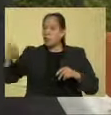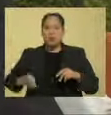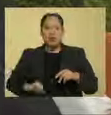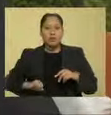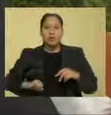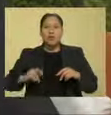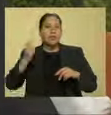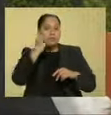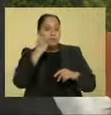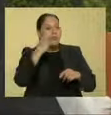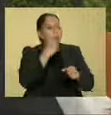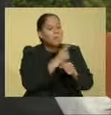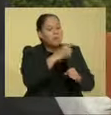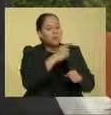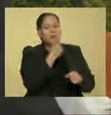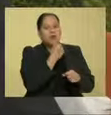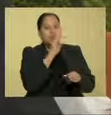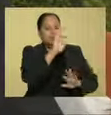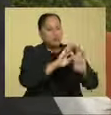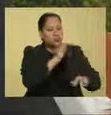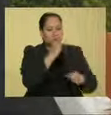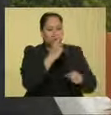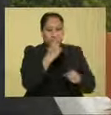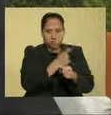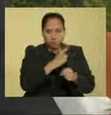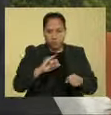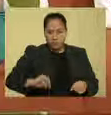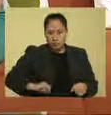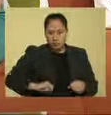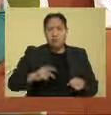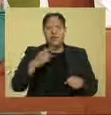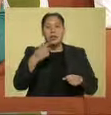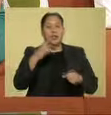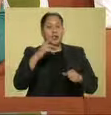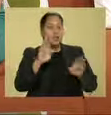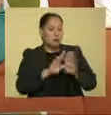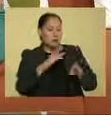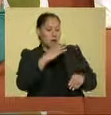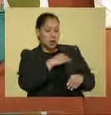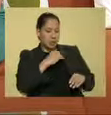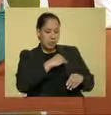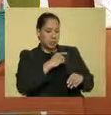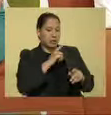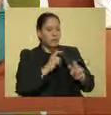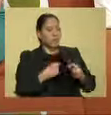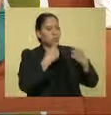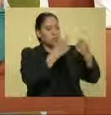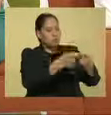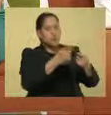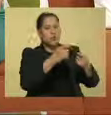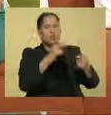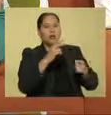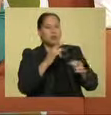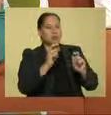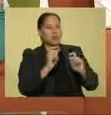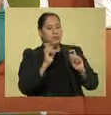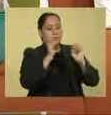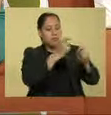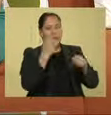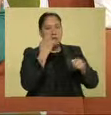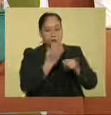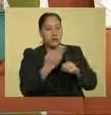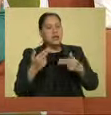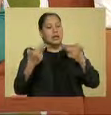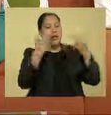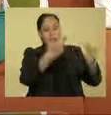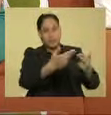porque no existía, y que de alguna manera recaía en la idea de los hijos, como los sucesores o conservadores o depositarios, de una